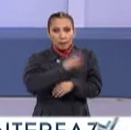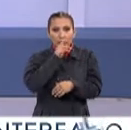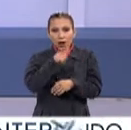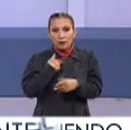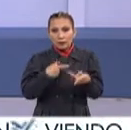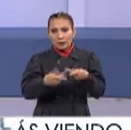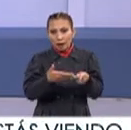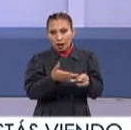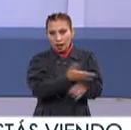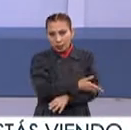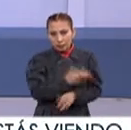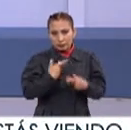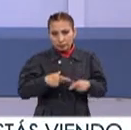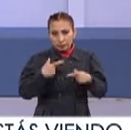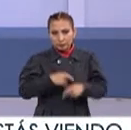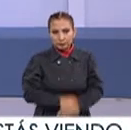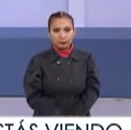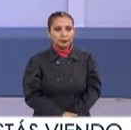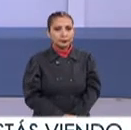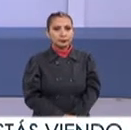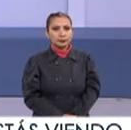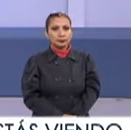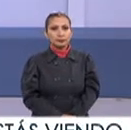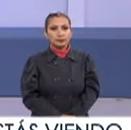mejor preparados la sociedad mexicana